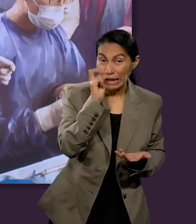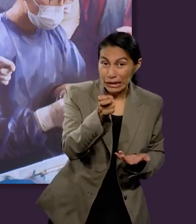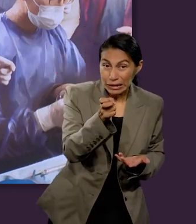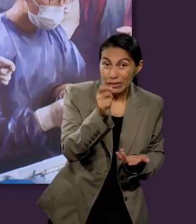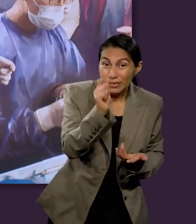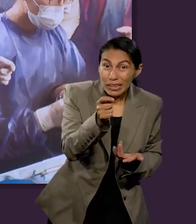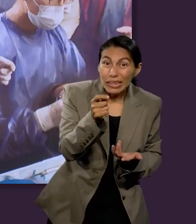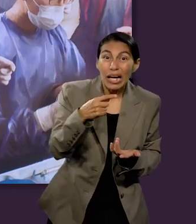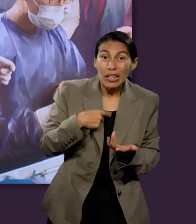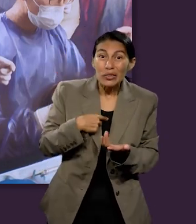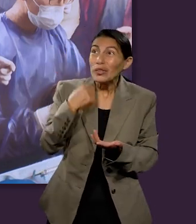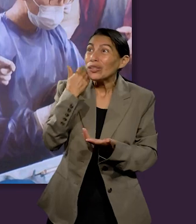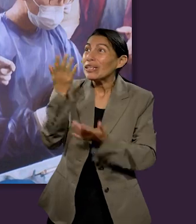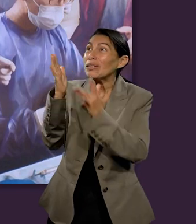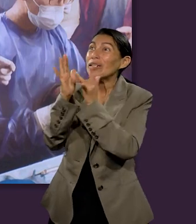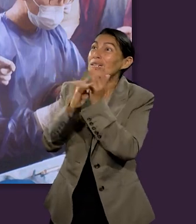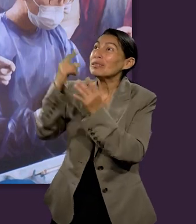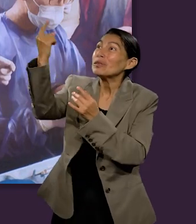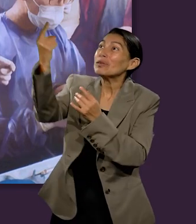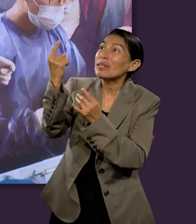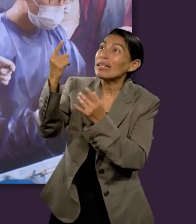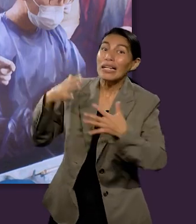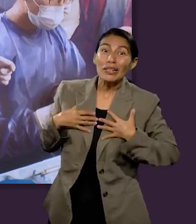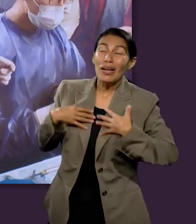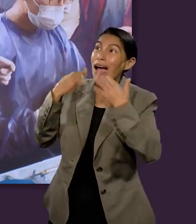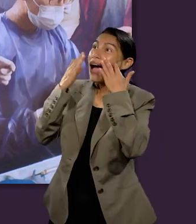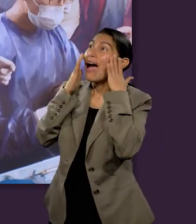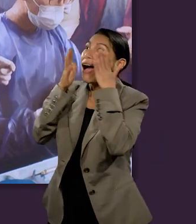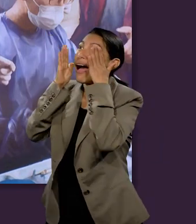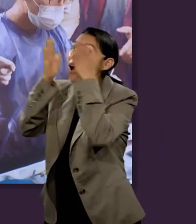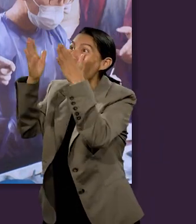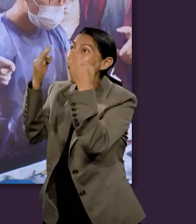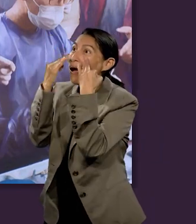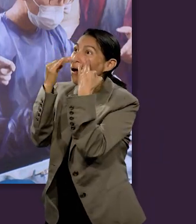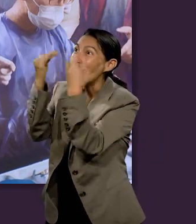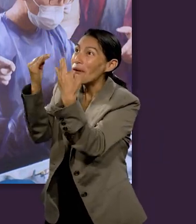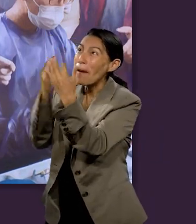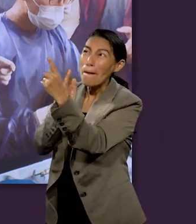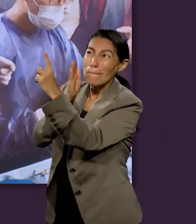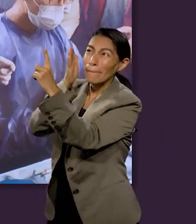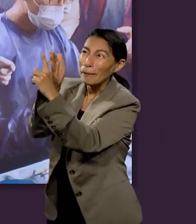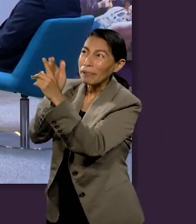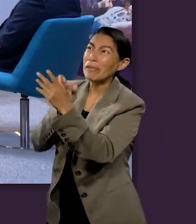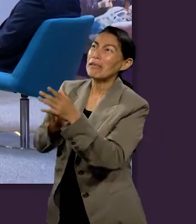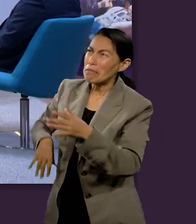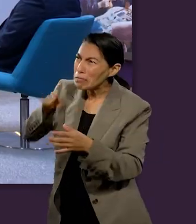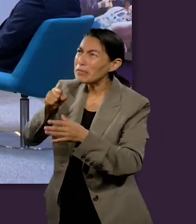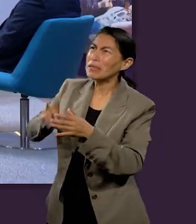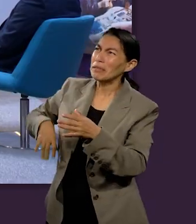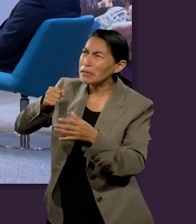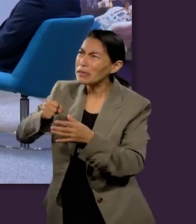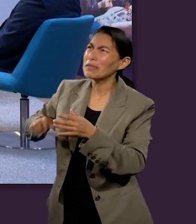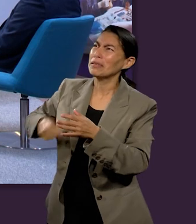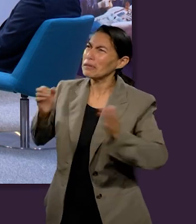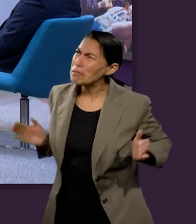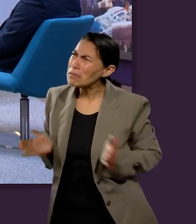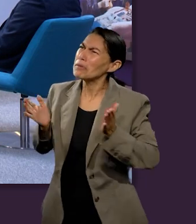para tener nuestros ojos fijos en esa meta y seguir avanzando cada vez más